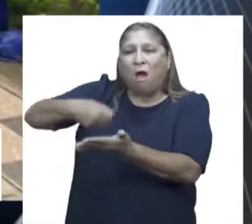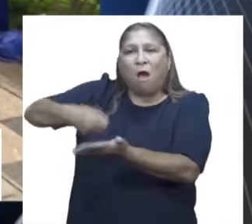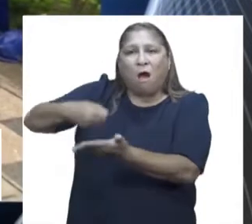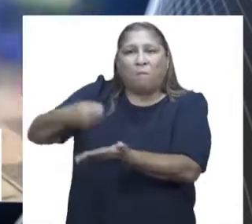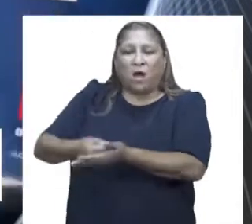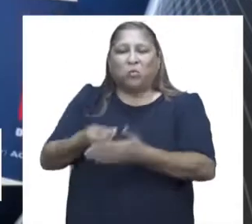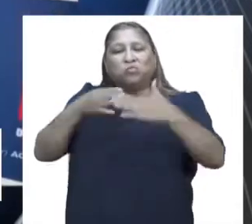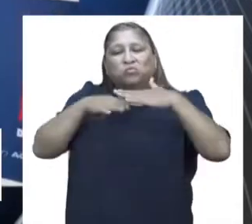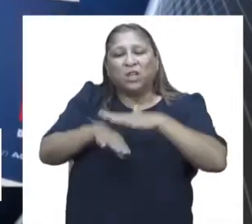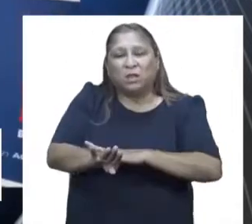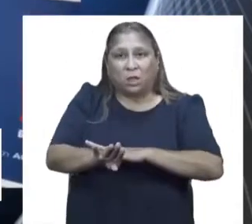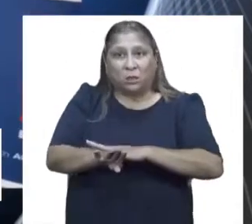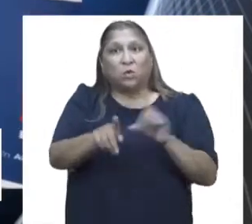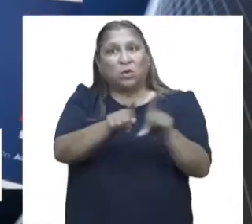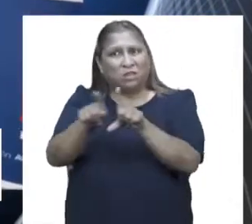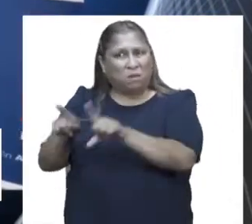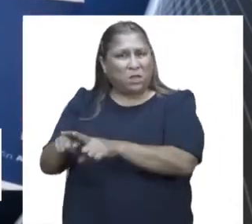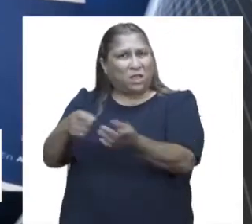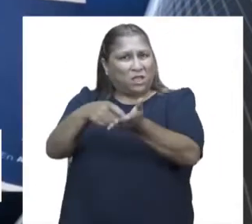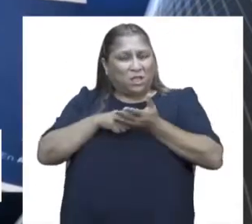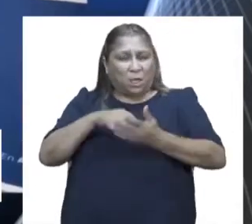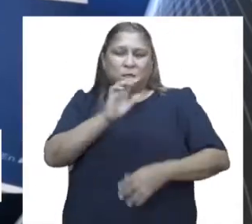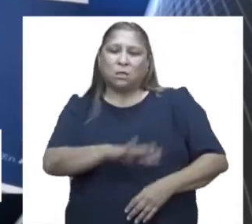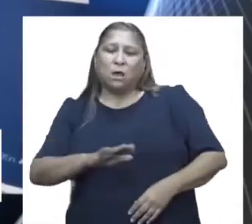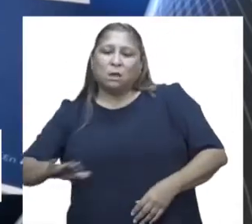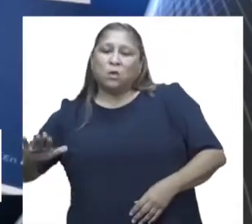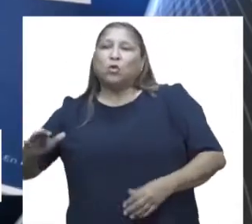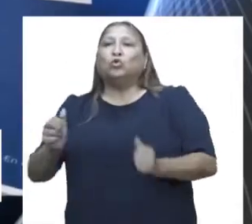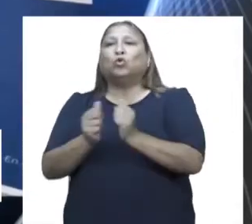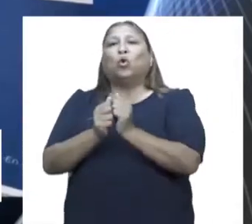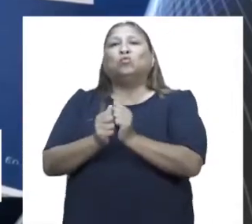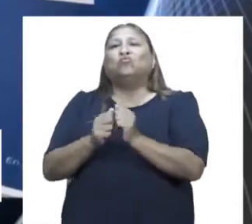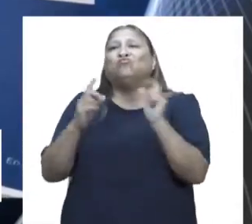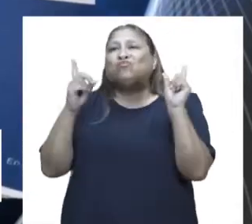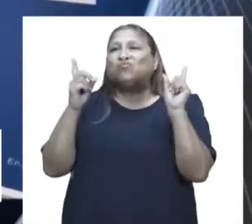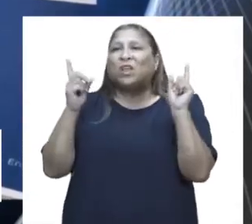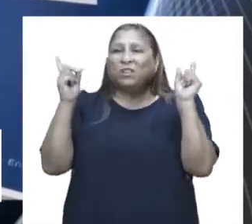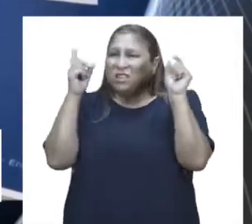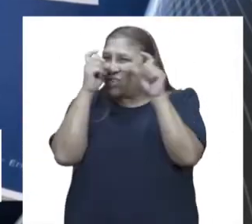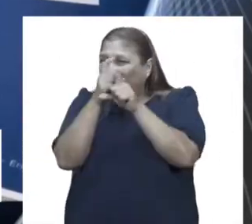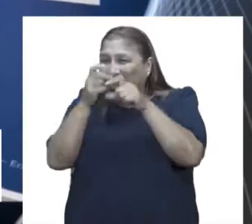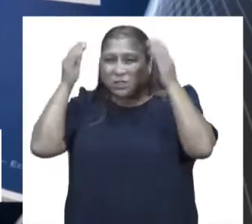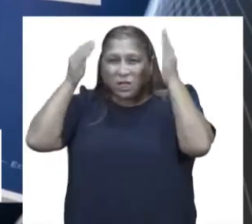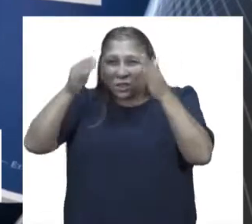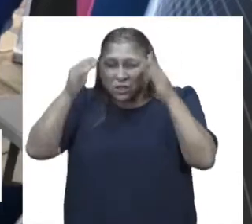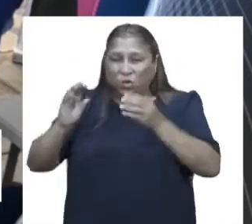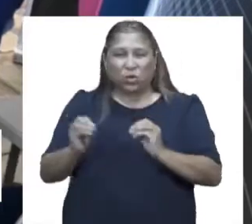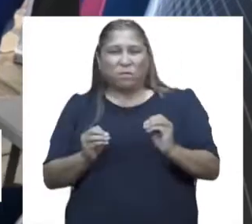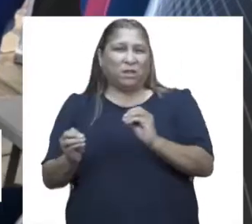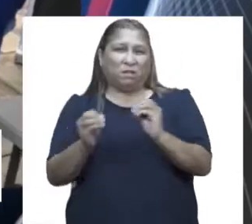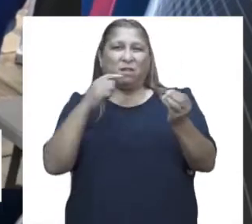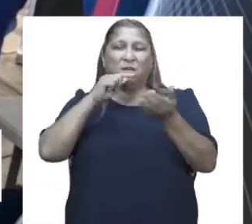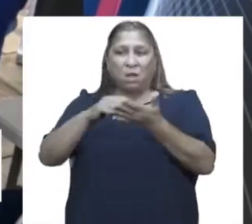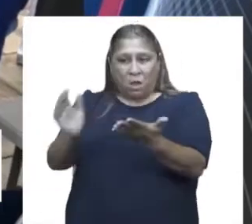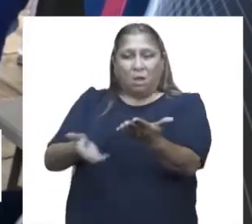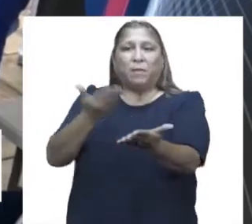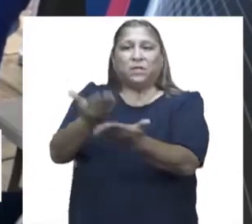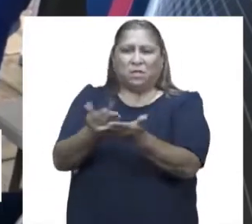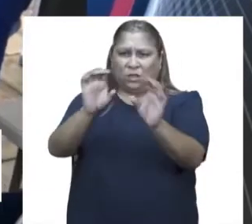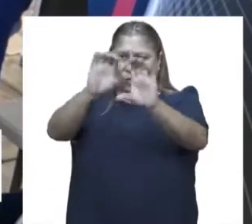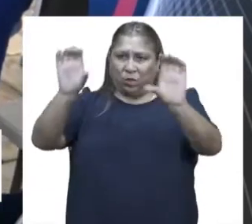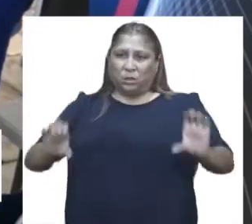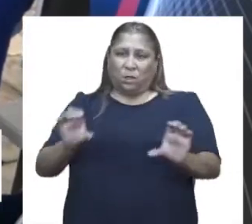cuotas de ingreso, también condicionamientos a niñas y niños con trastorno por déficit de atención con hiperactividad, a la presentación de